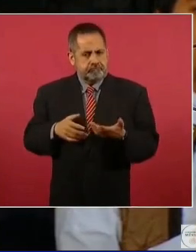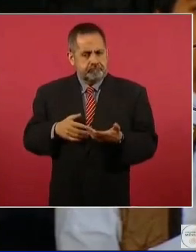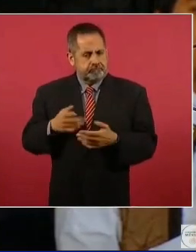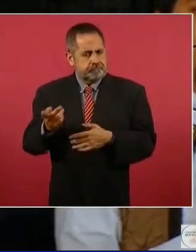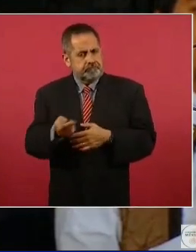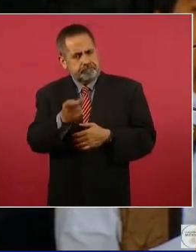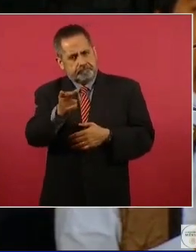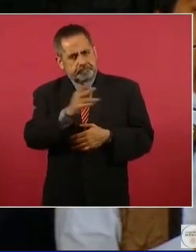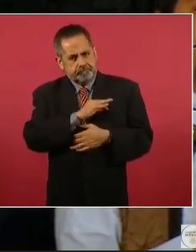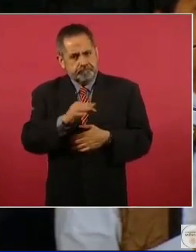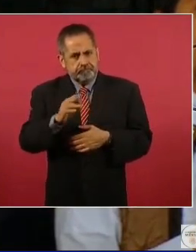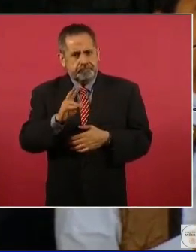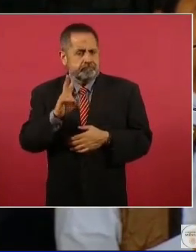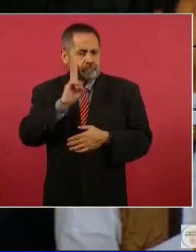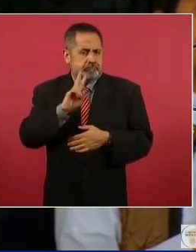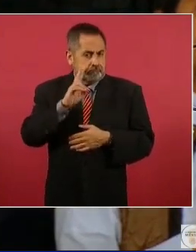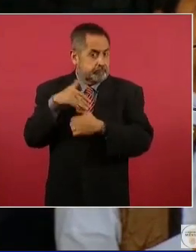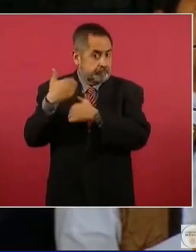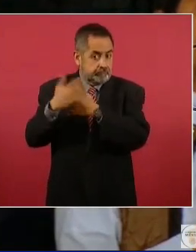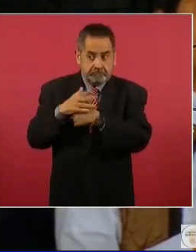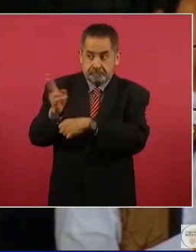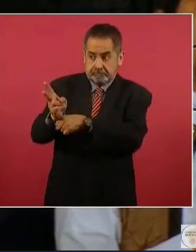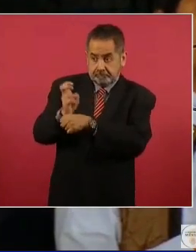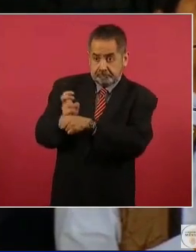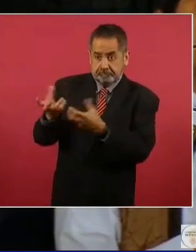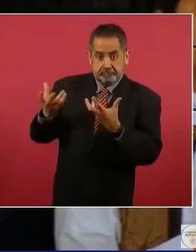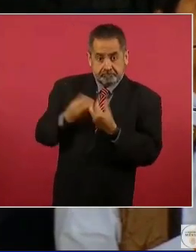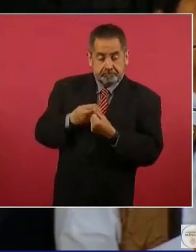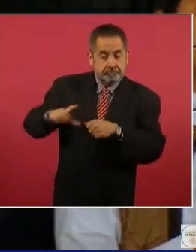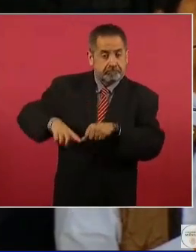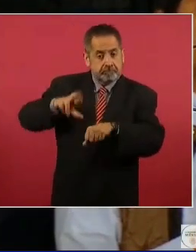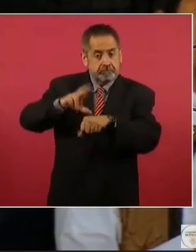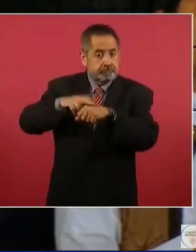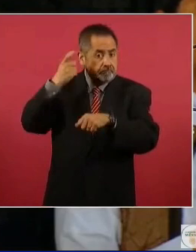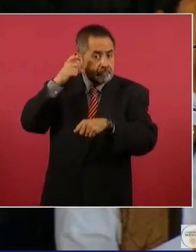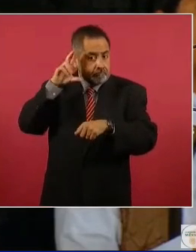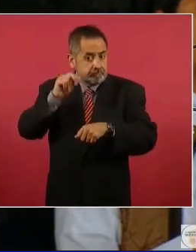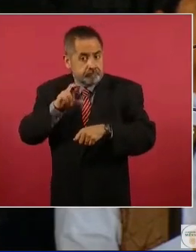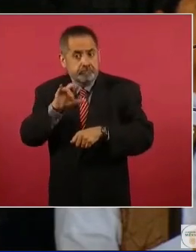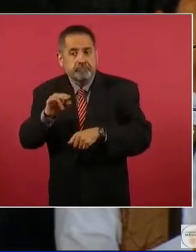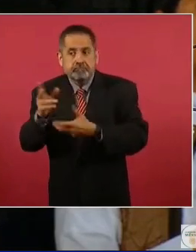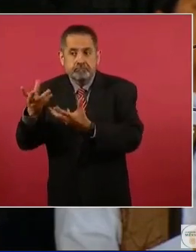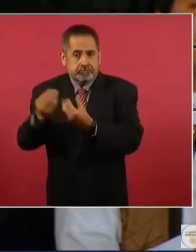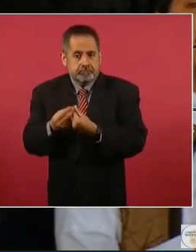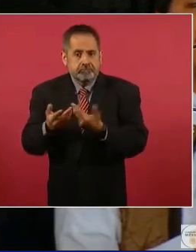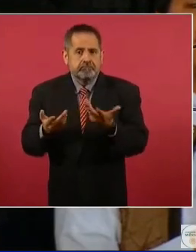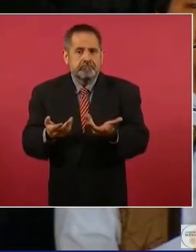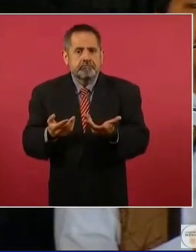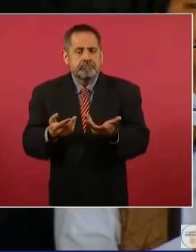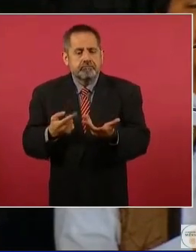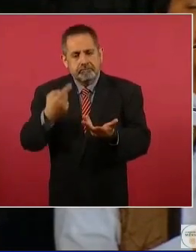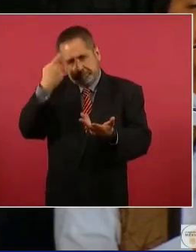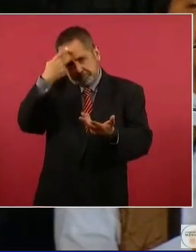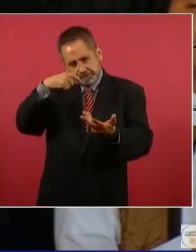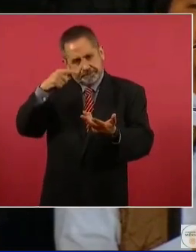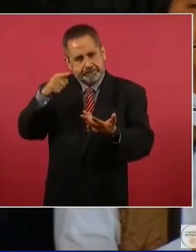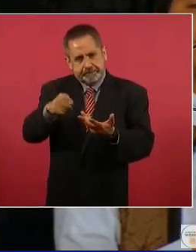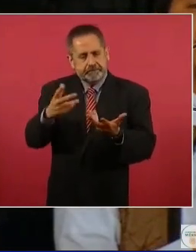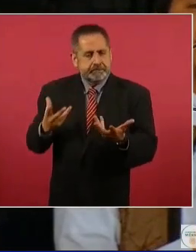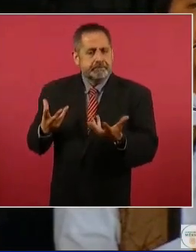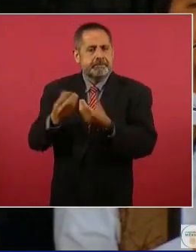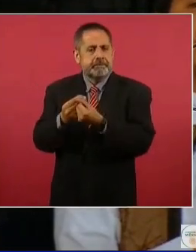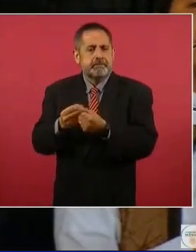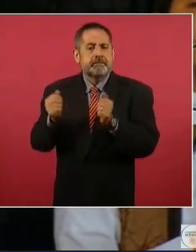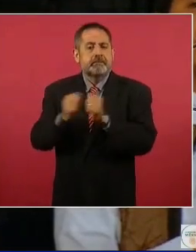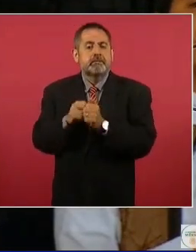¿Podría confirmarnos ya sobre esta invitación al gobernador de Quintana Roo, señor presidente, y si será precisamente para que se incorpore